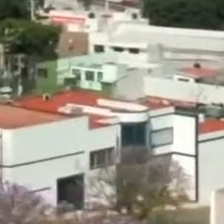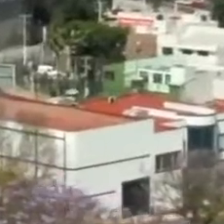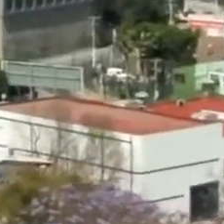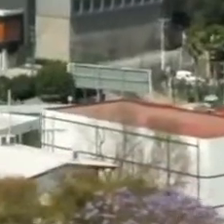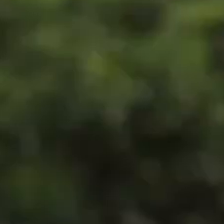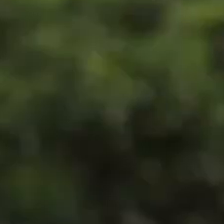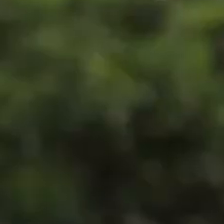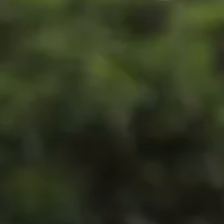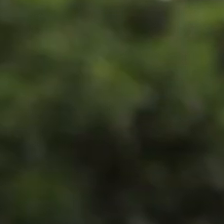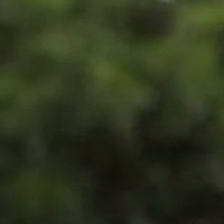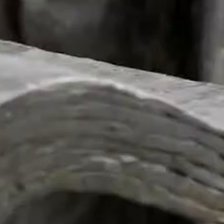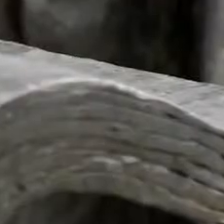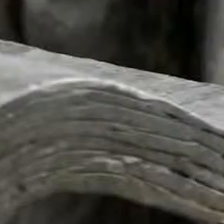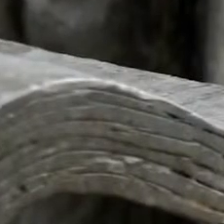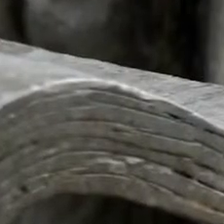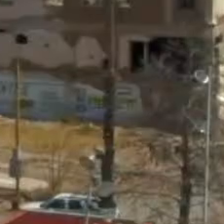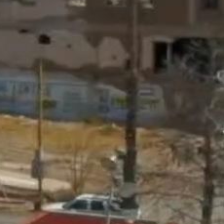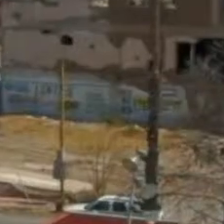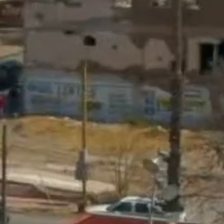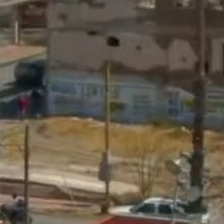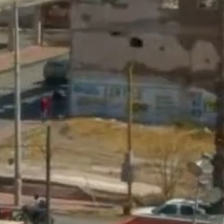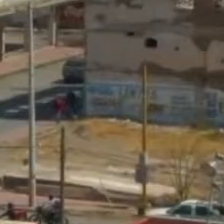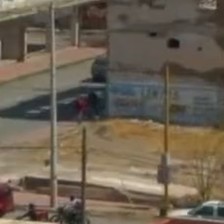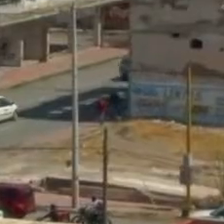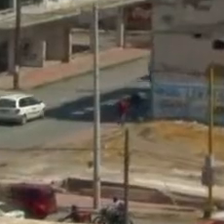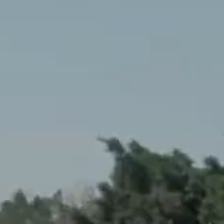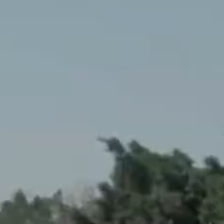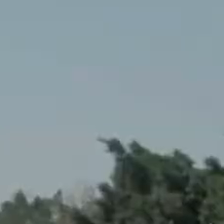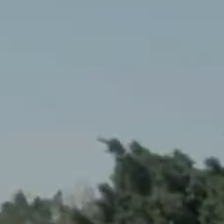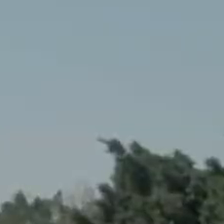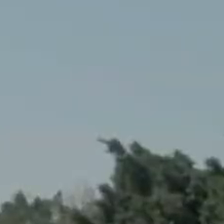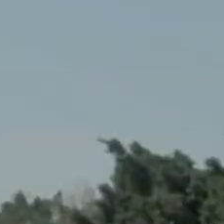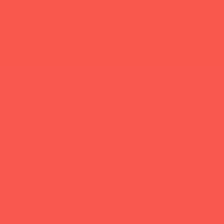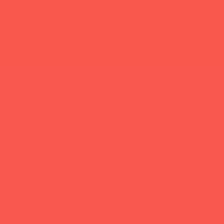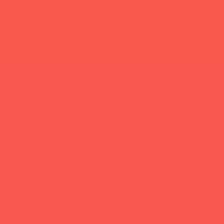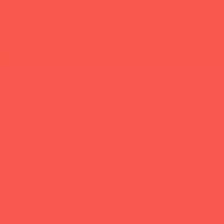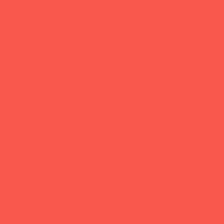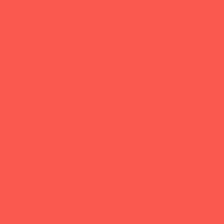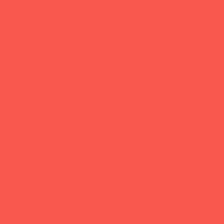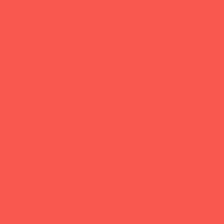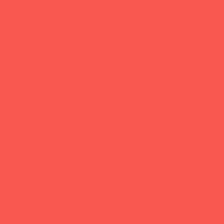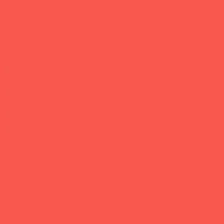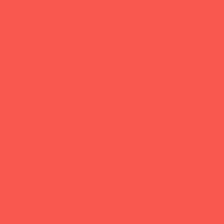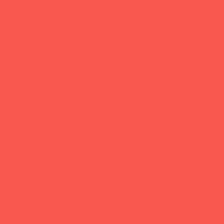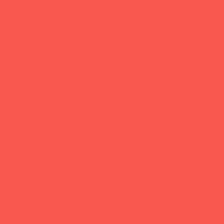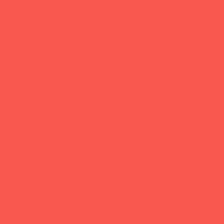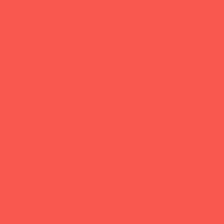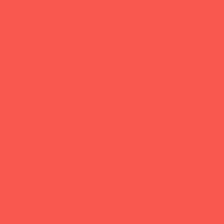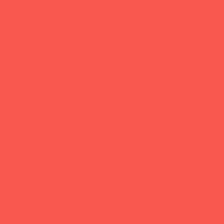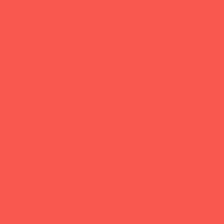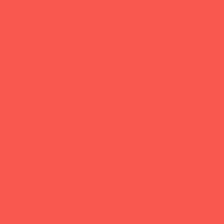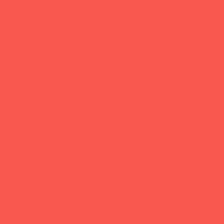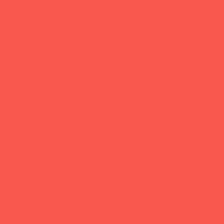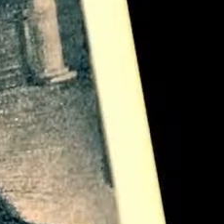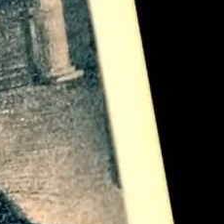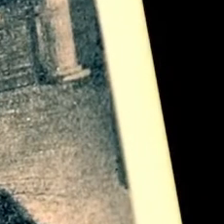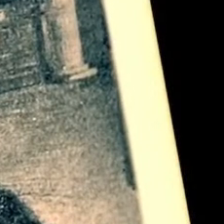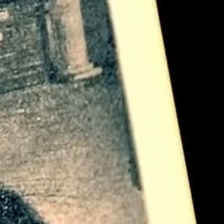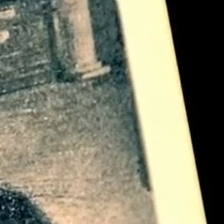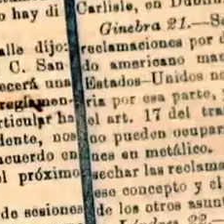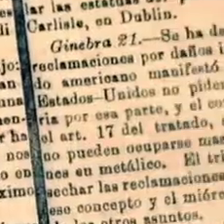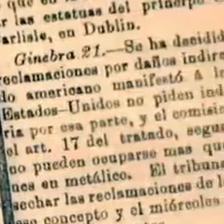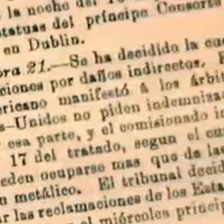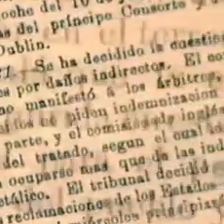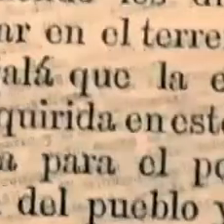Este lunes a las 23 horas no te pierdas el capítulo final de Benito y los Juárez. Explora las distintas